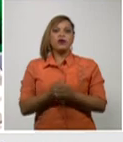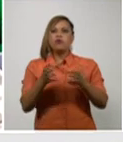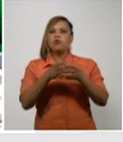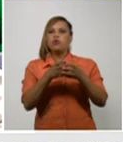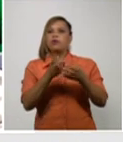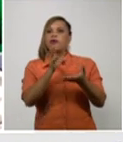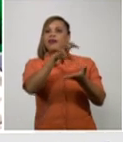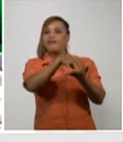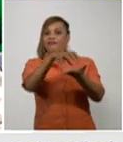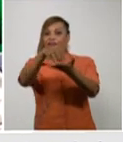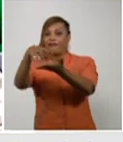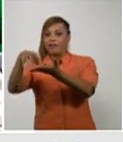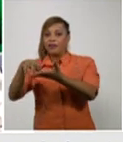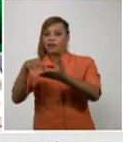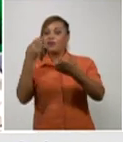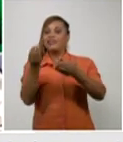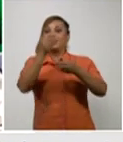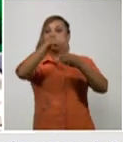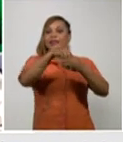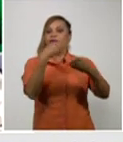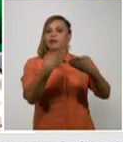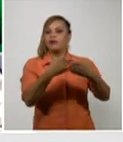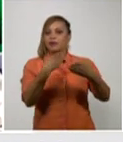institucionales que